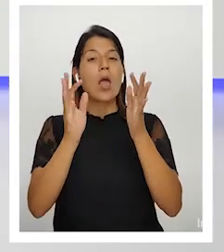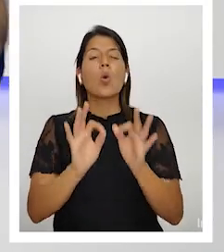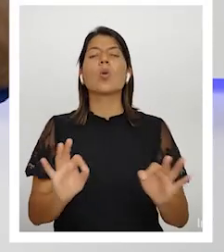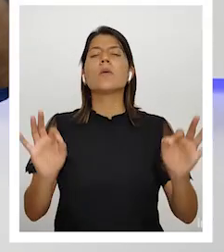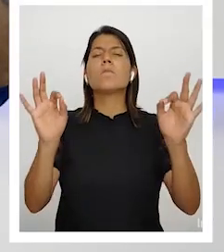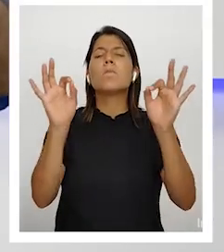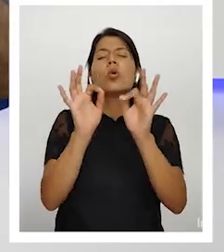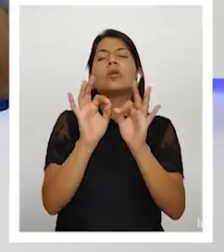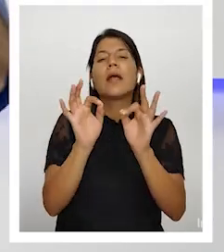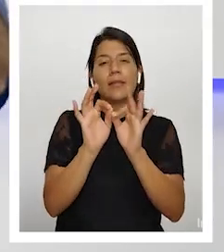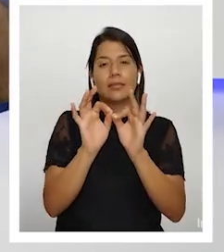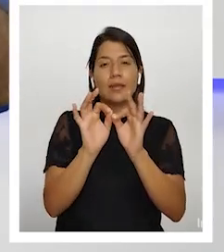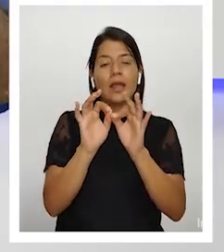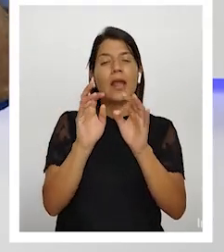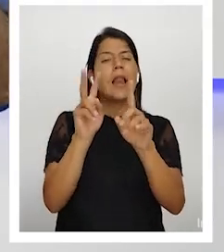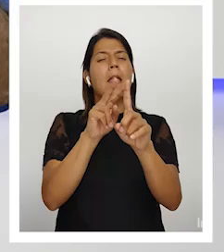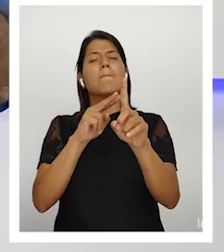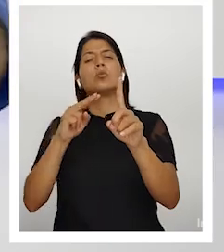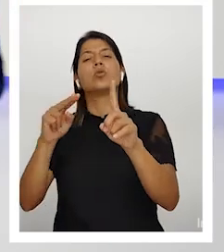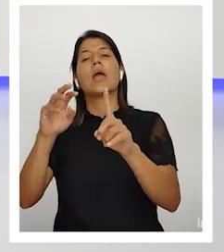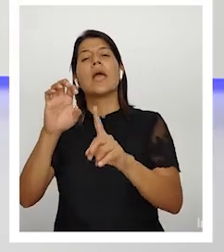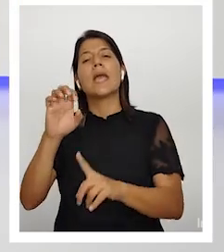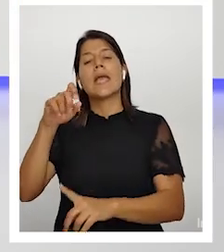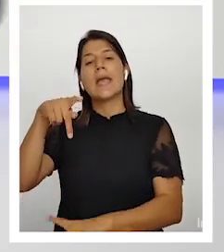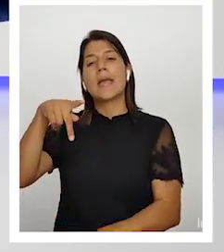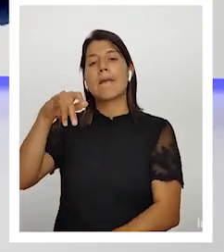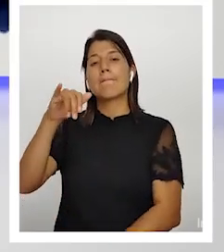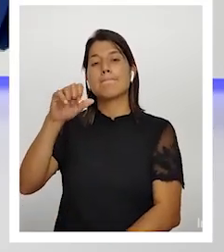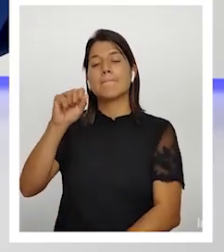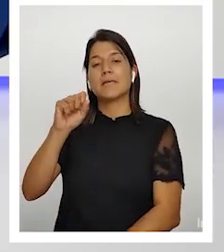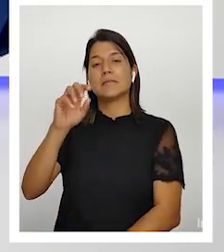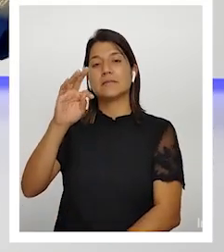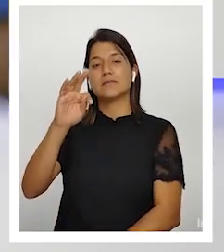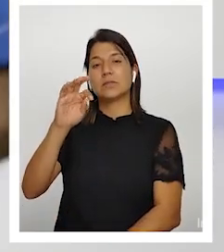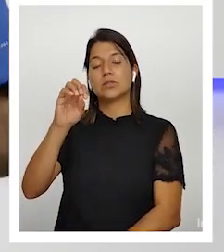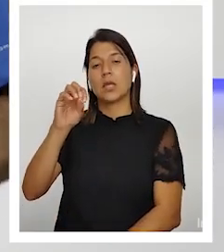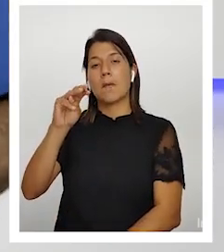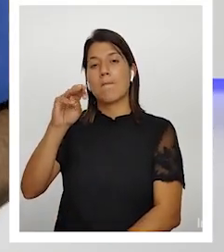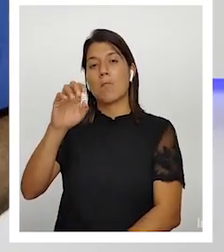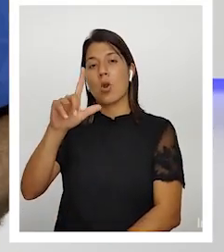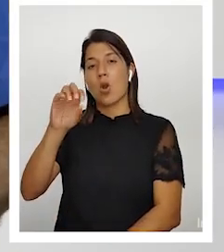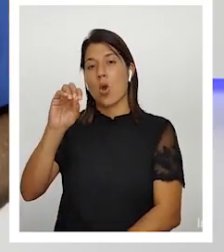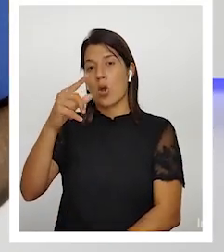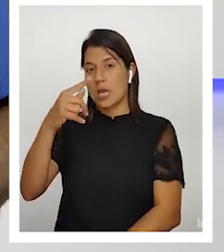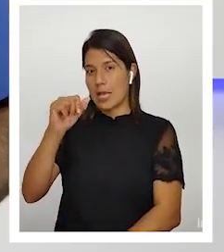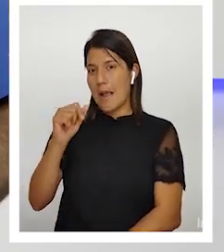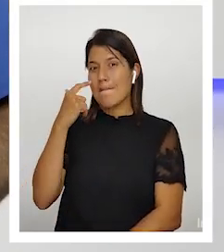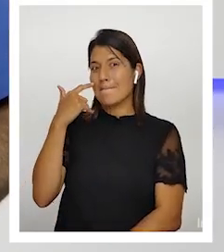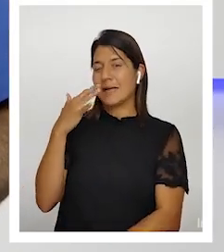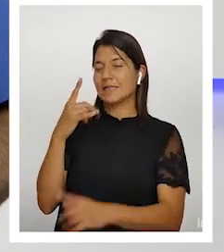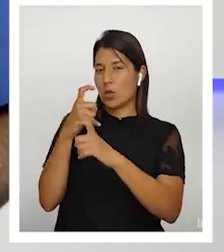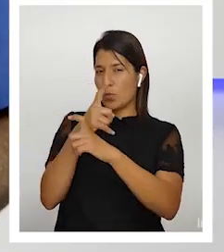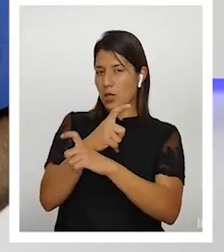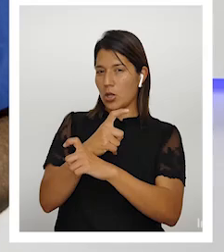epistemológica que suena muy muy complejo pero es cómo se ven las cosas por ejemplo Einstein